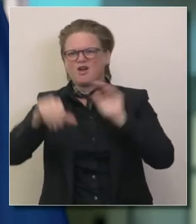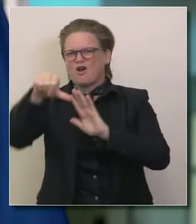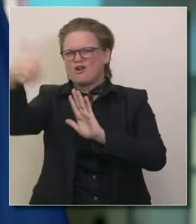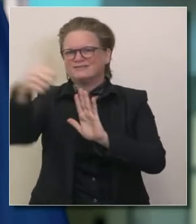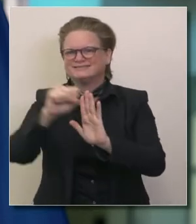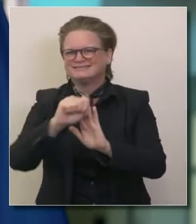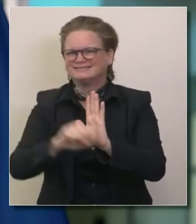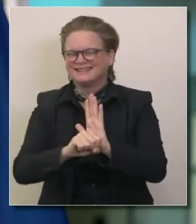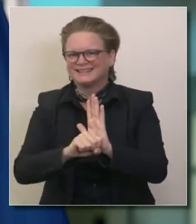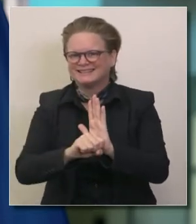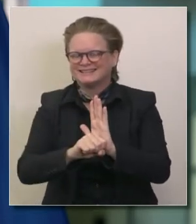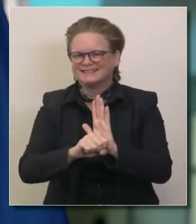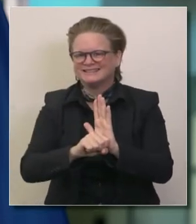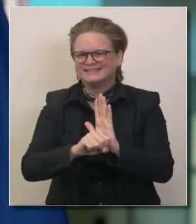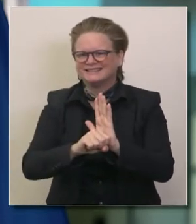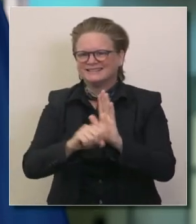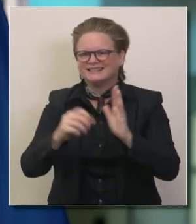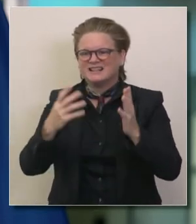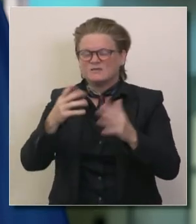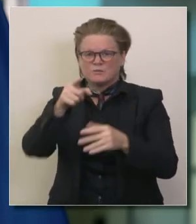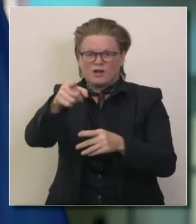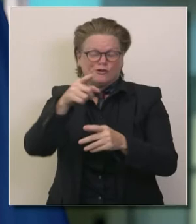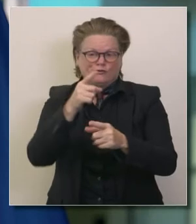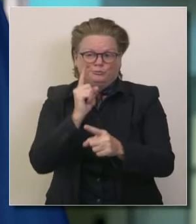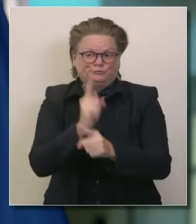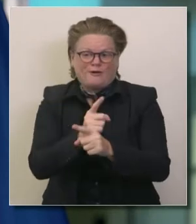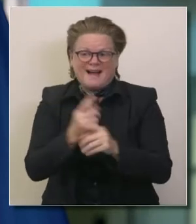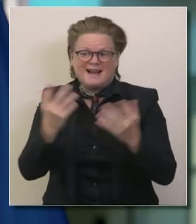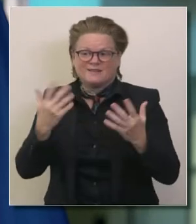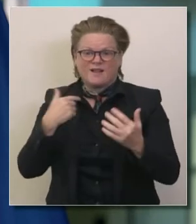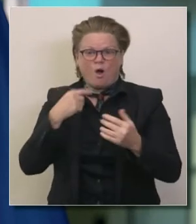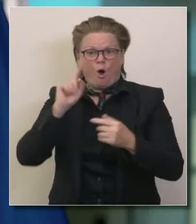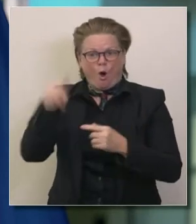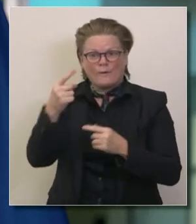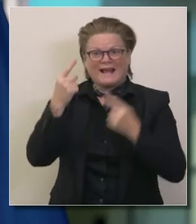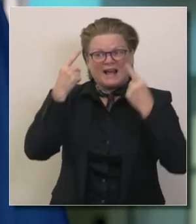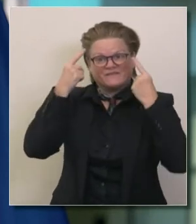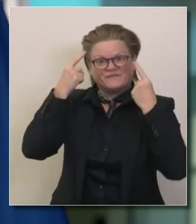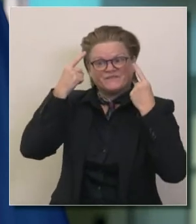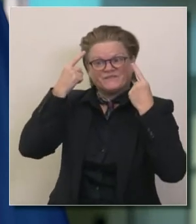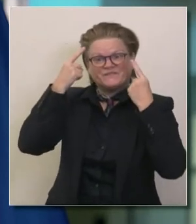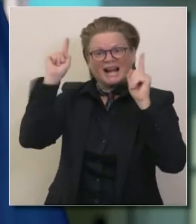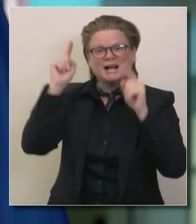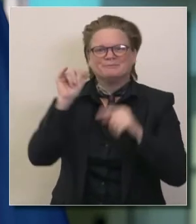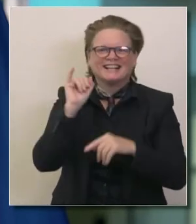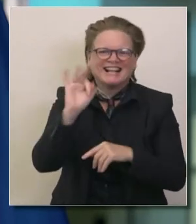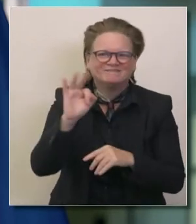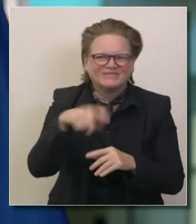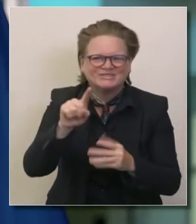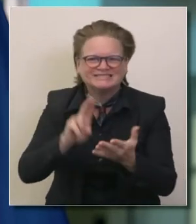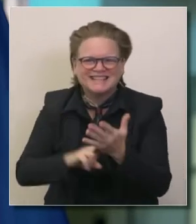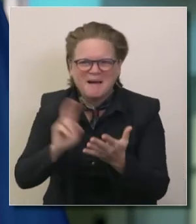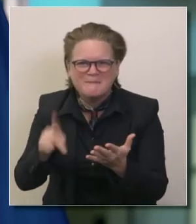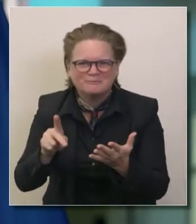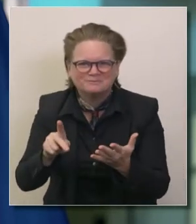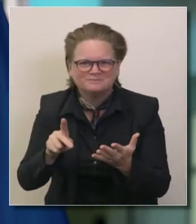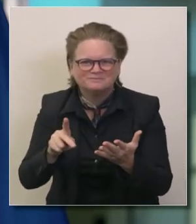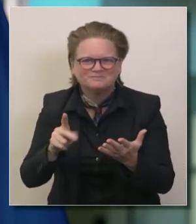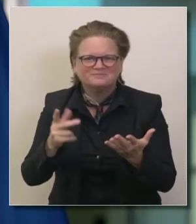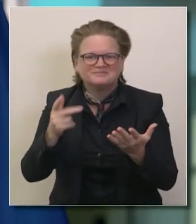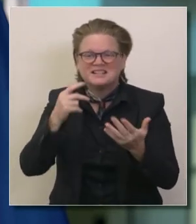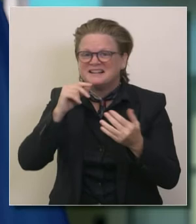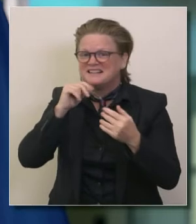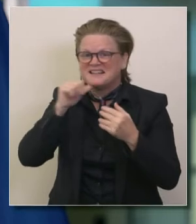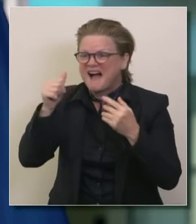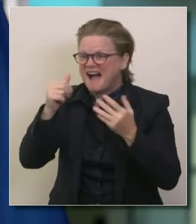usted toda la razón en mis comentarios iniciales que esto es solo tan bueno como la adaptación e utilización de la gente optar participar